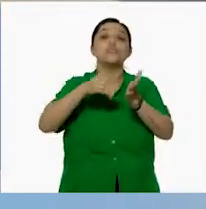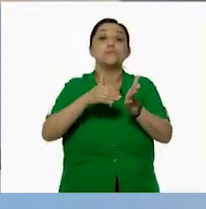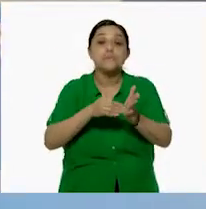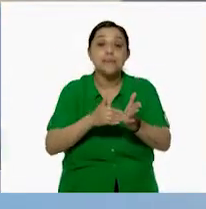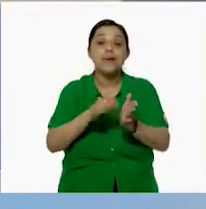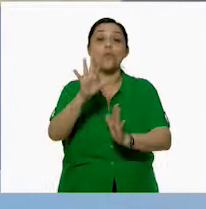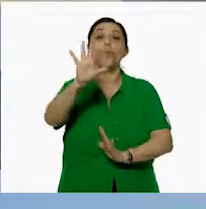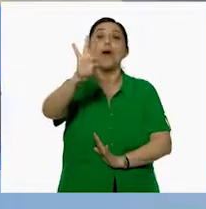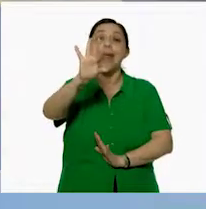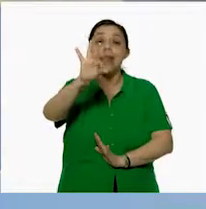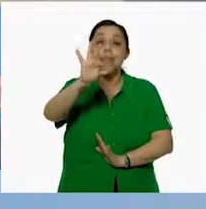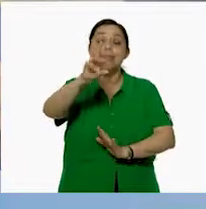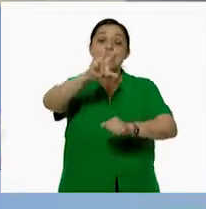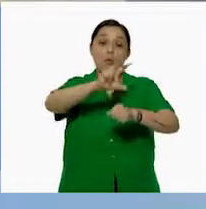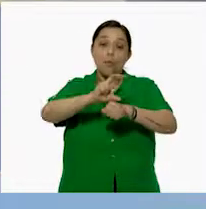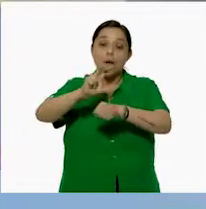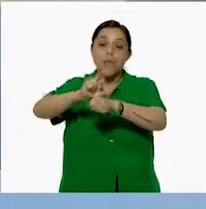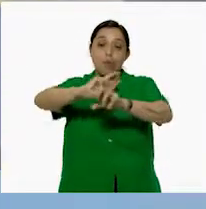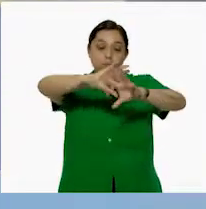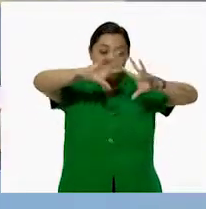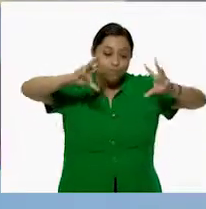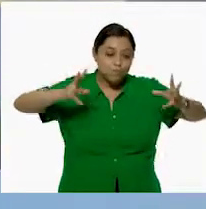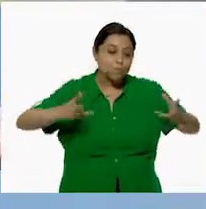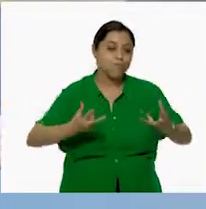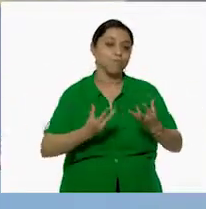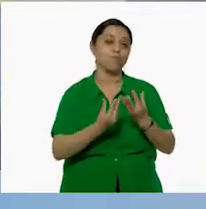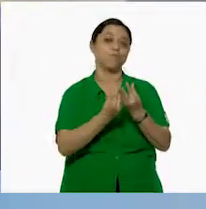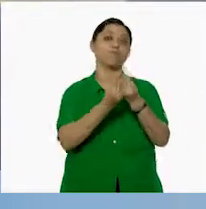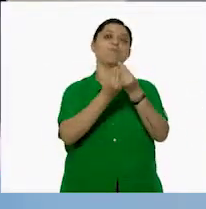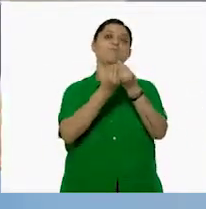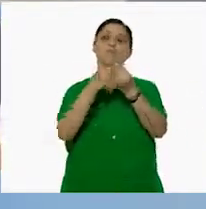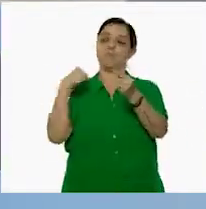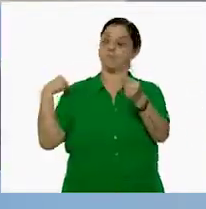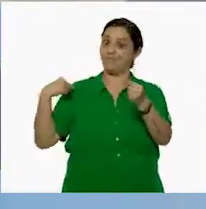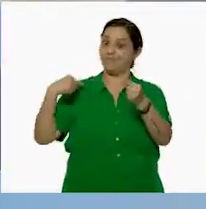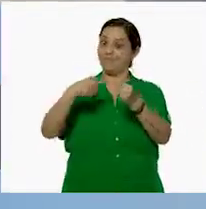2,040 huevos de rancho vendidos en esos días.